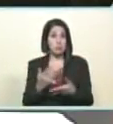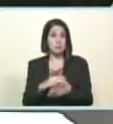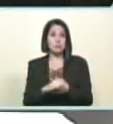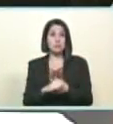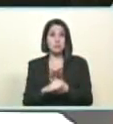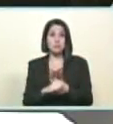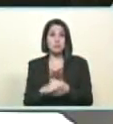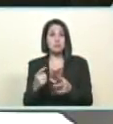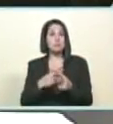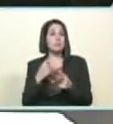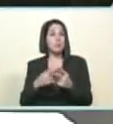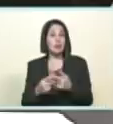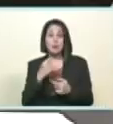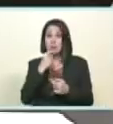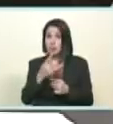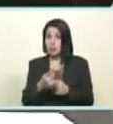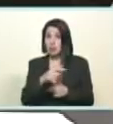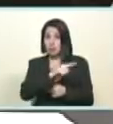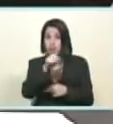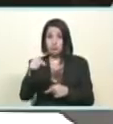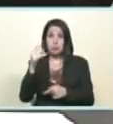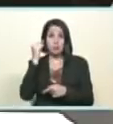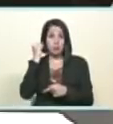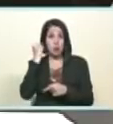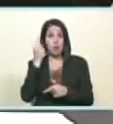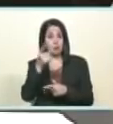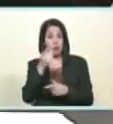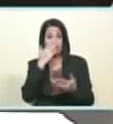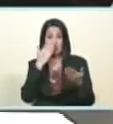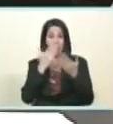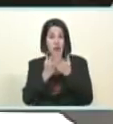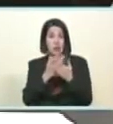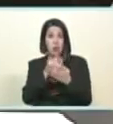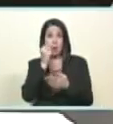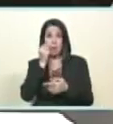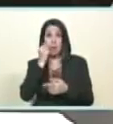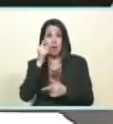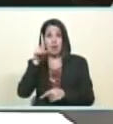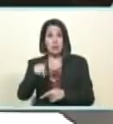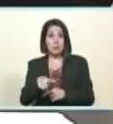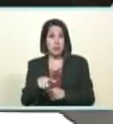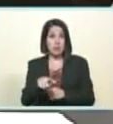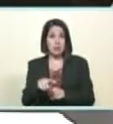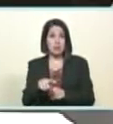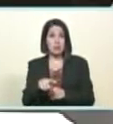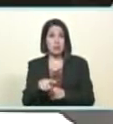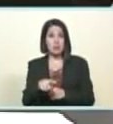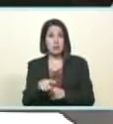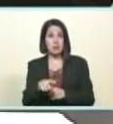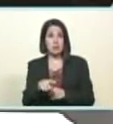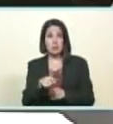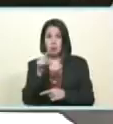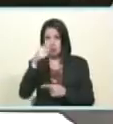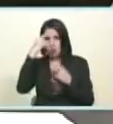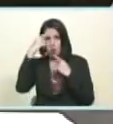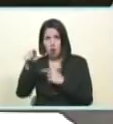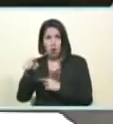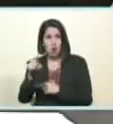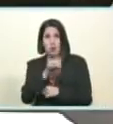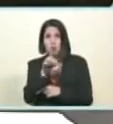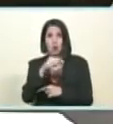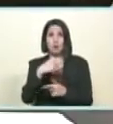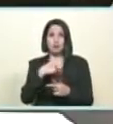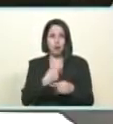por eso yo les digo a las mujeres ustedes que están al frente de los hogares y a ustedes a los padres también no están solos oyeron